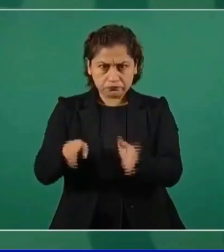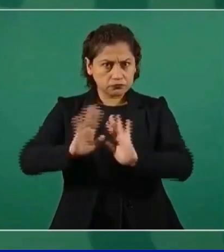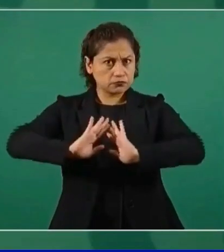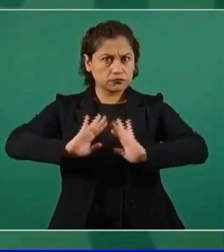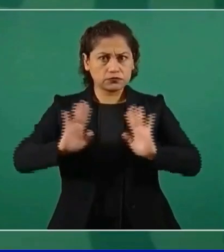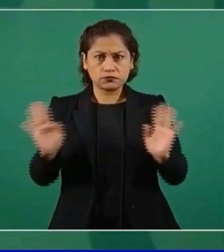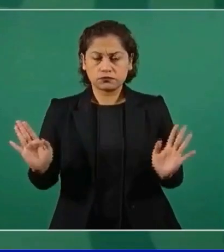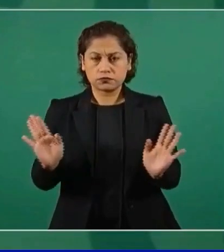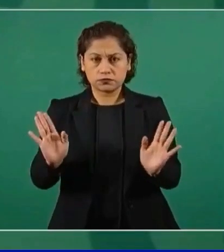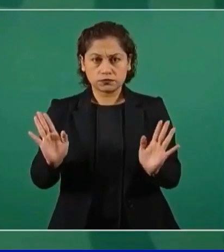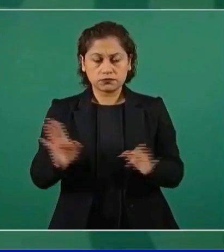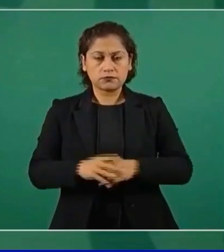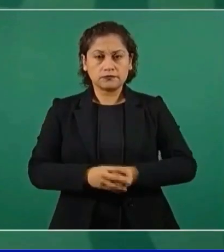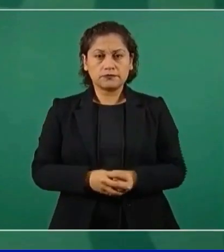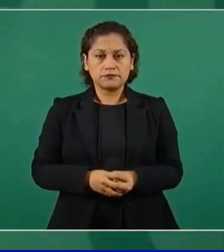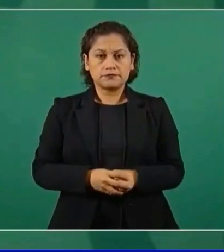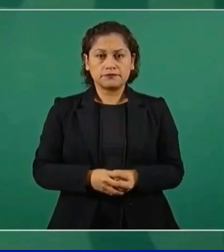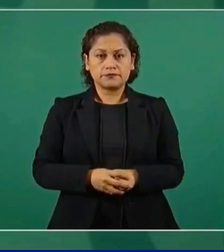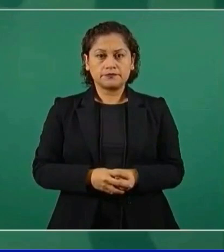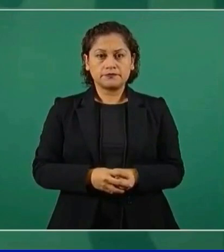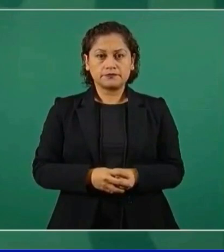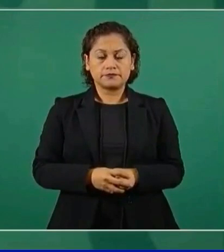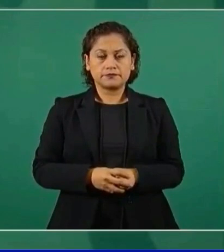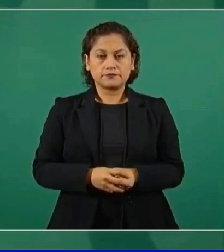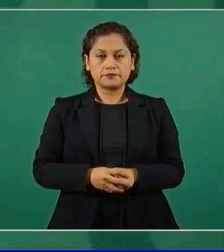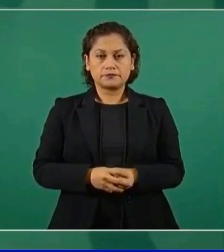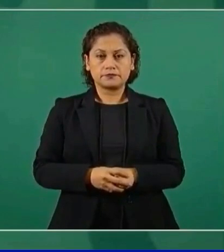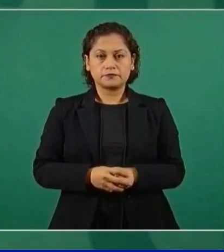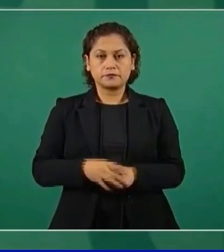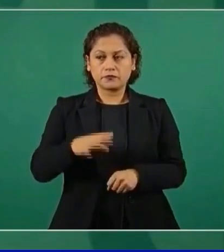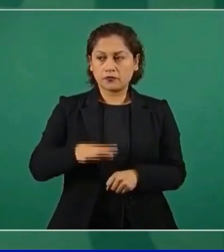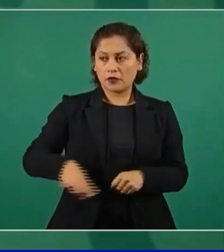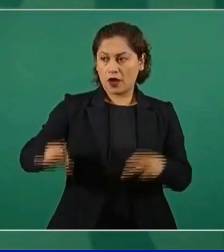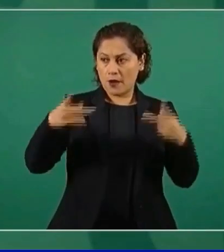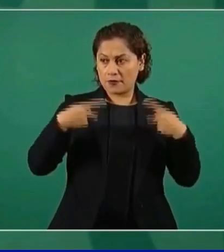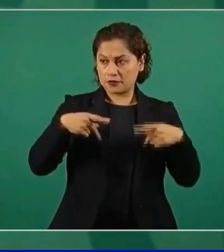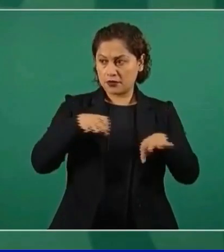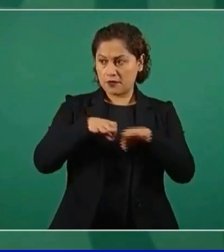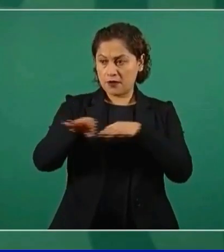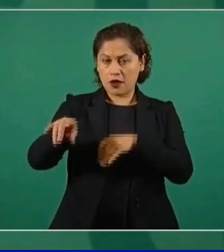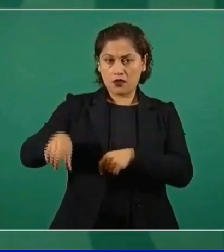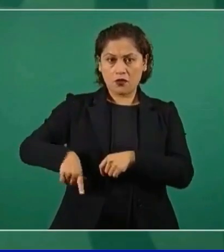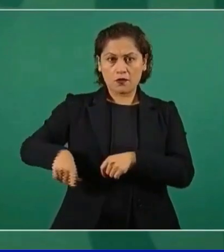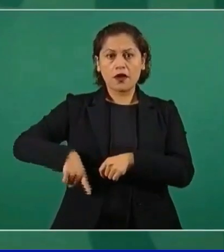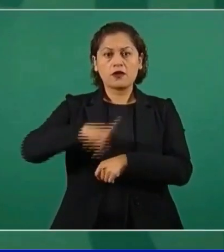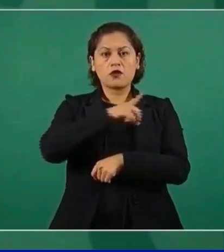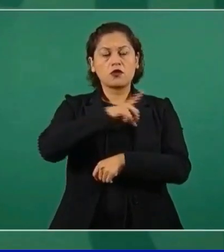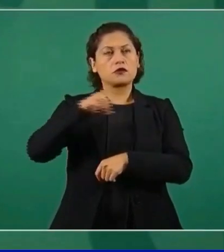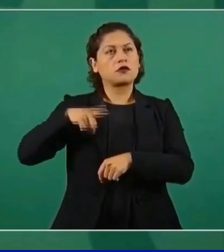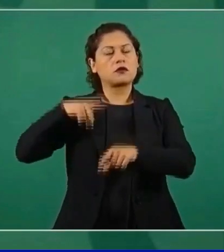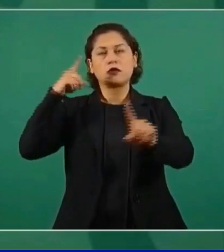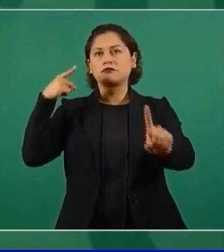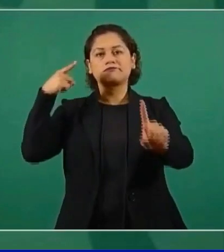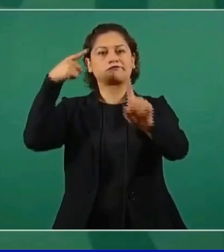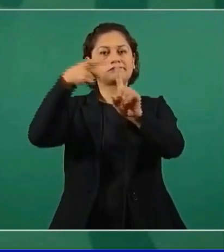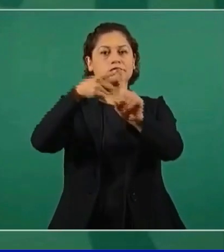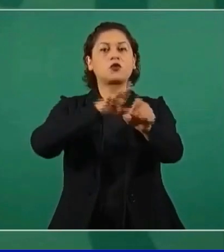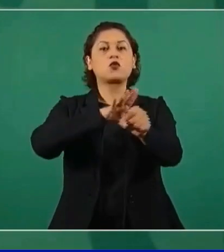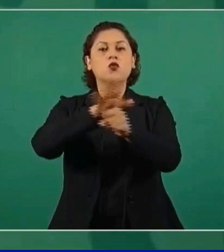tengan como objetivo superior la transformación de México,